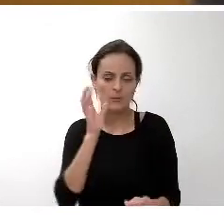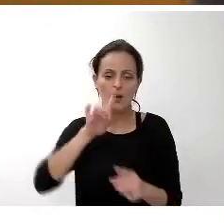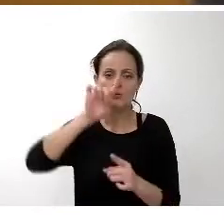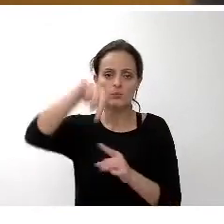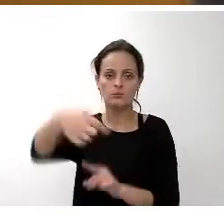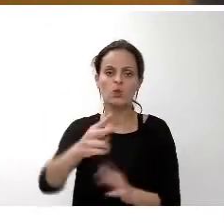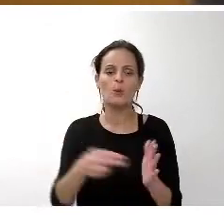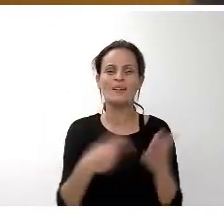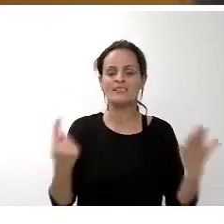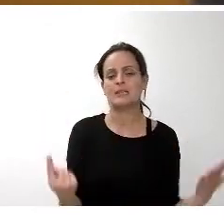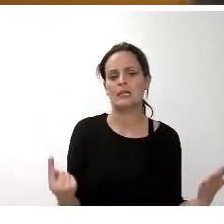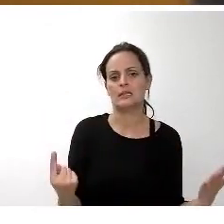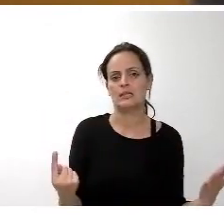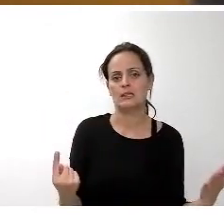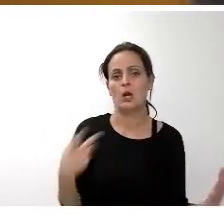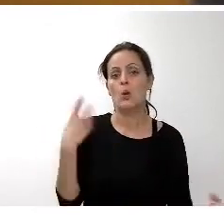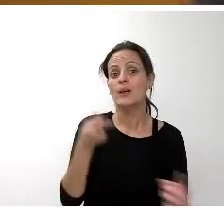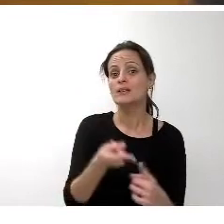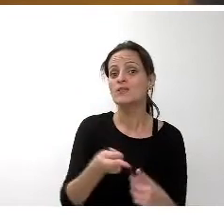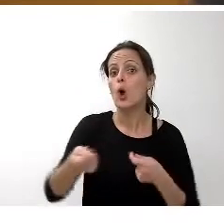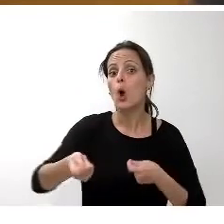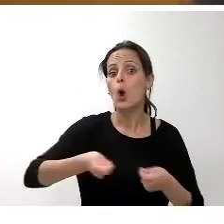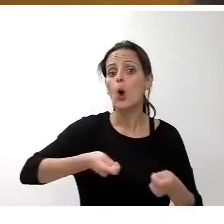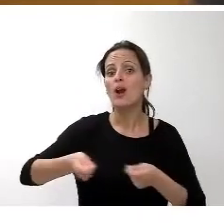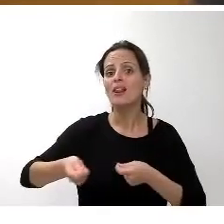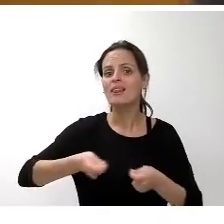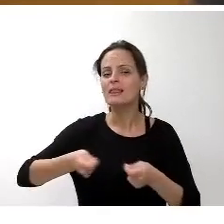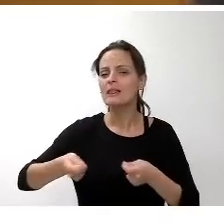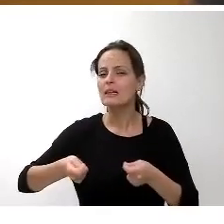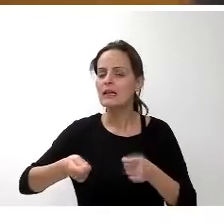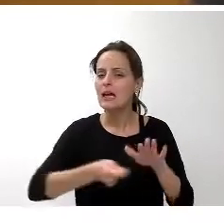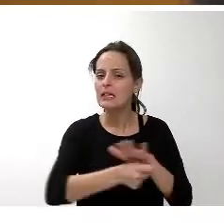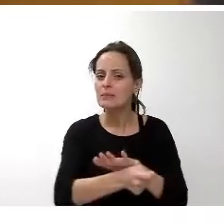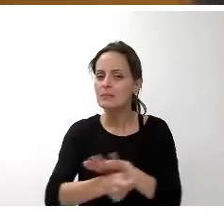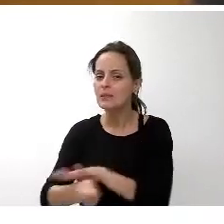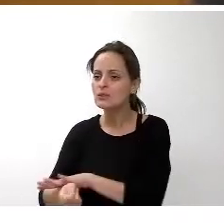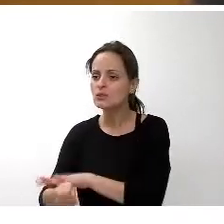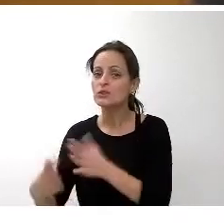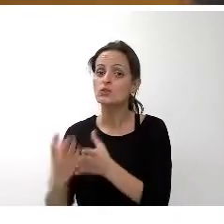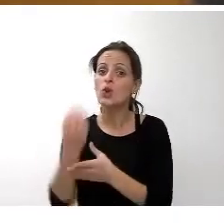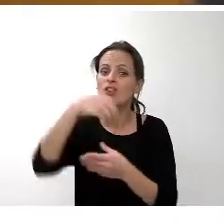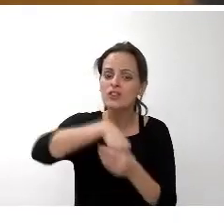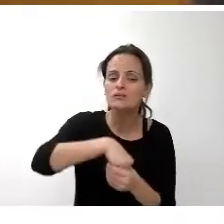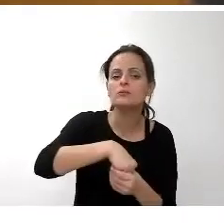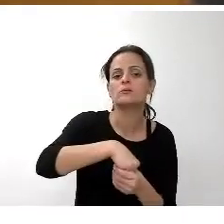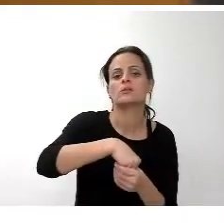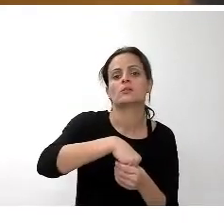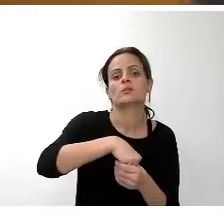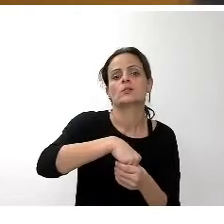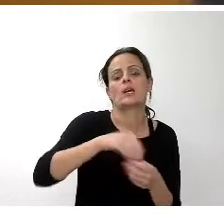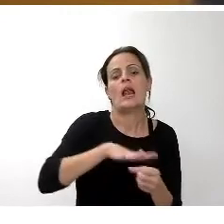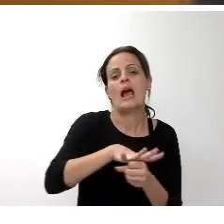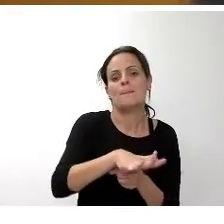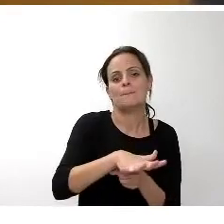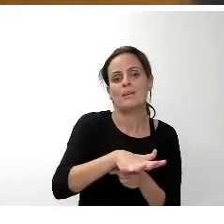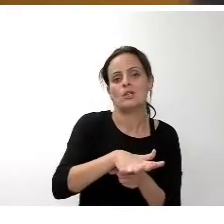en aras de coordinar todo lo que son las inversiones que en esta materia sociosanitaria ya el